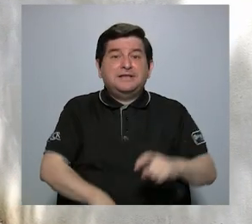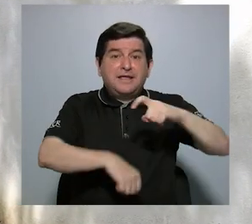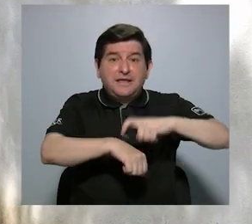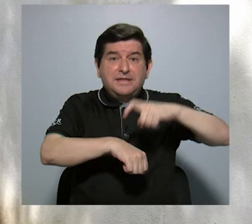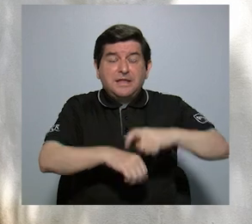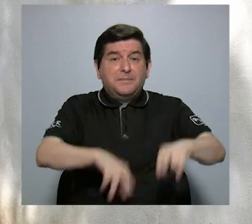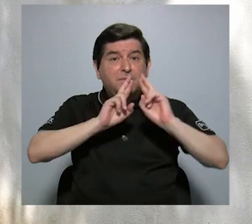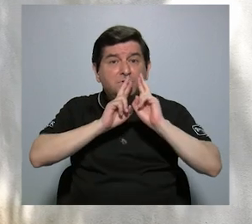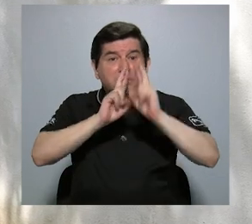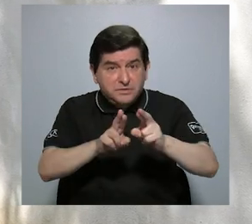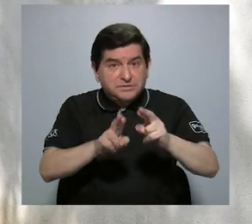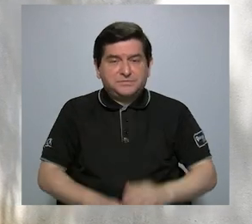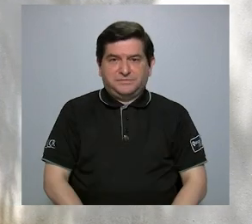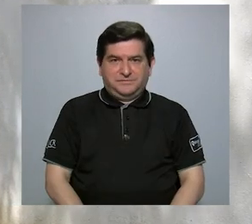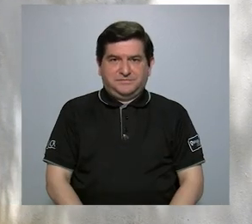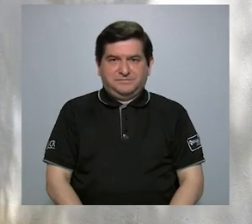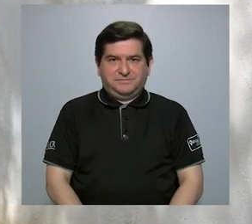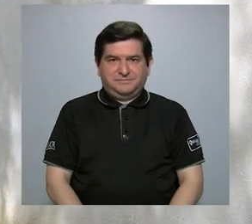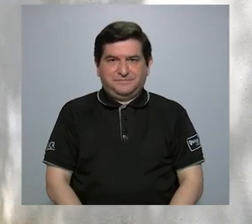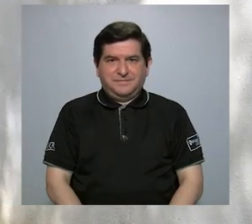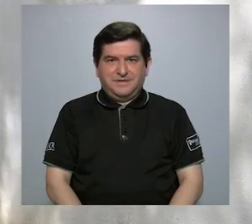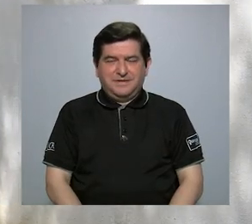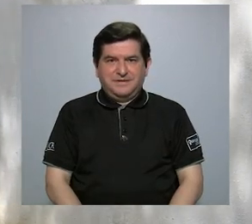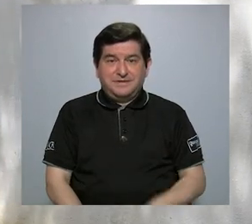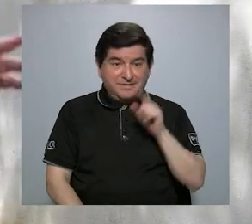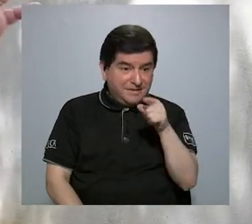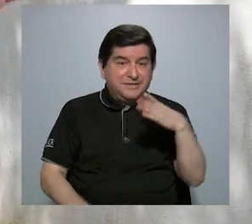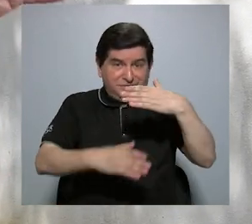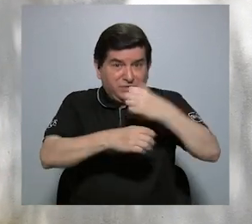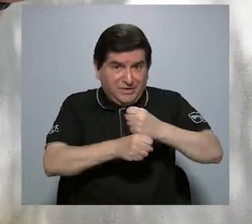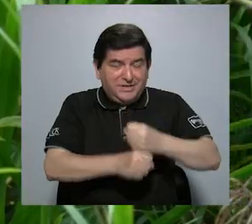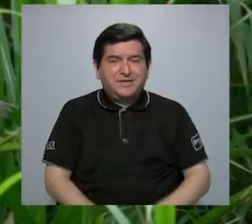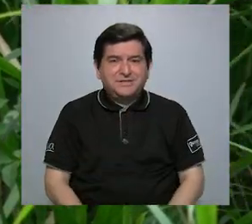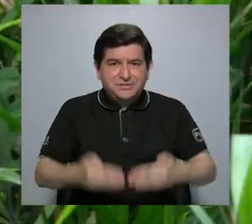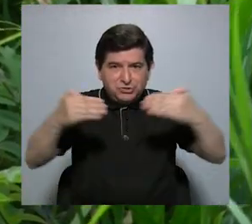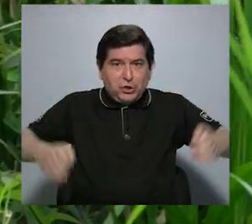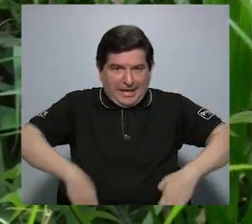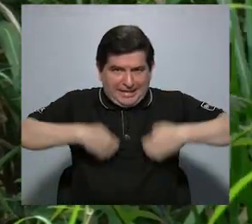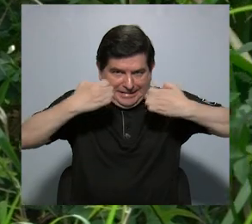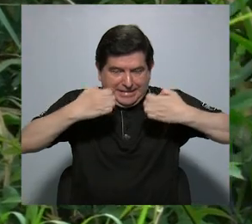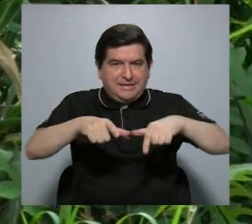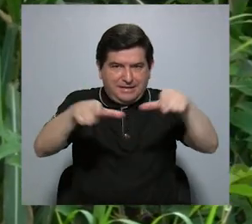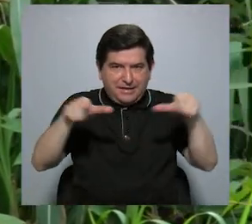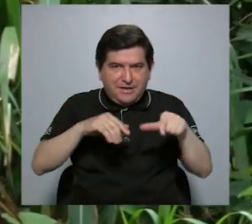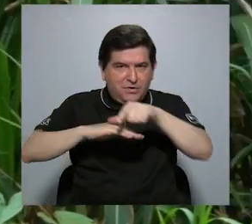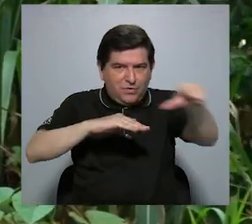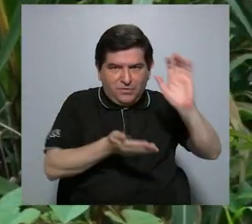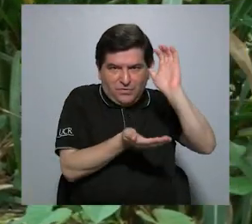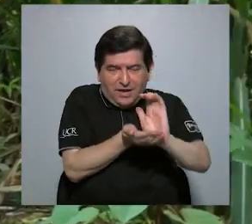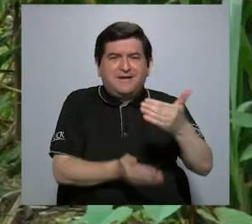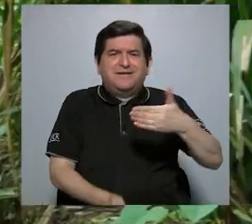tiempo de reacción, al tiempo de haberse generado, el dique que existía en el sector del Laguito